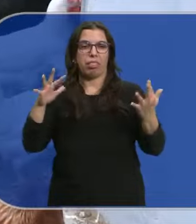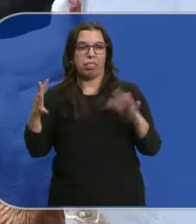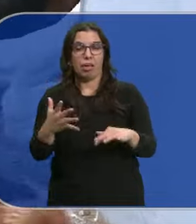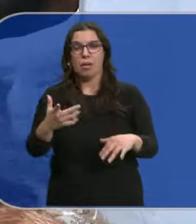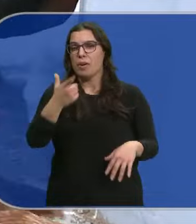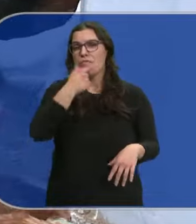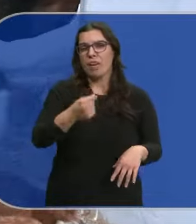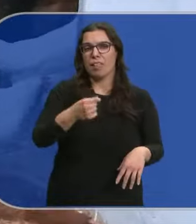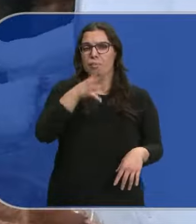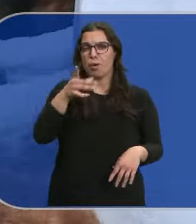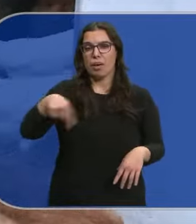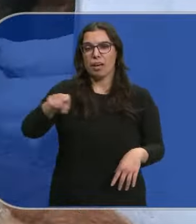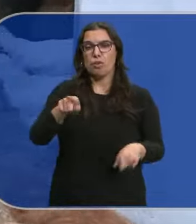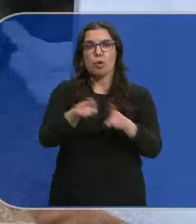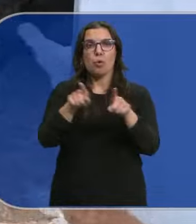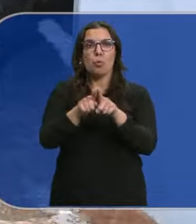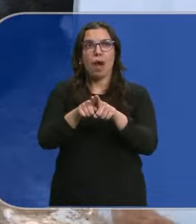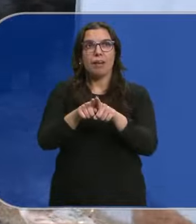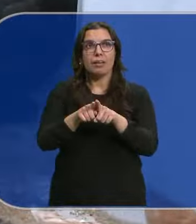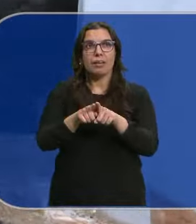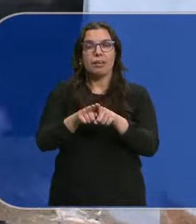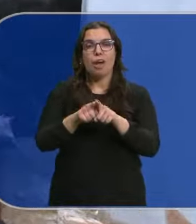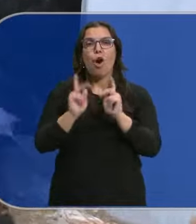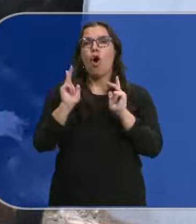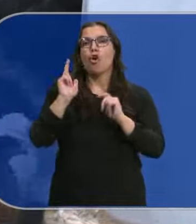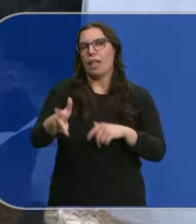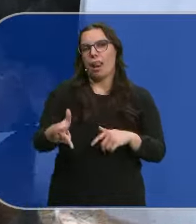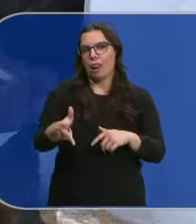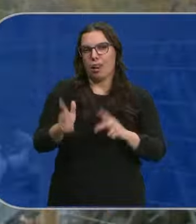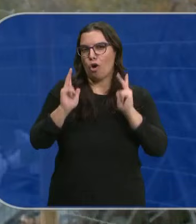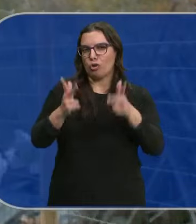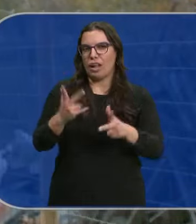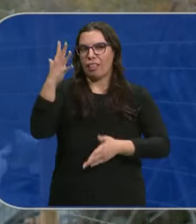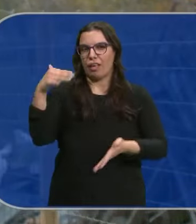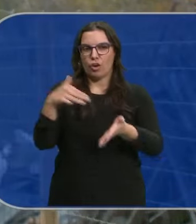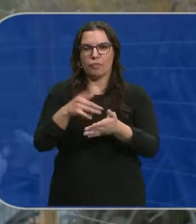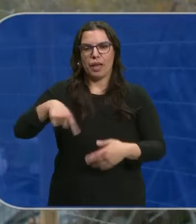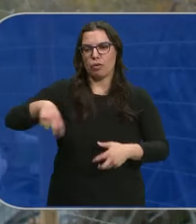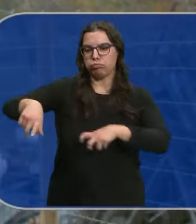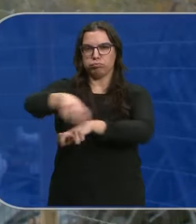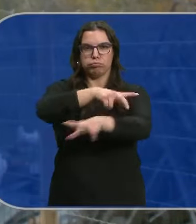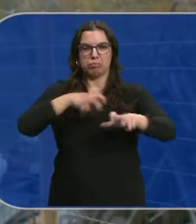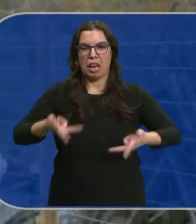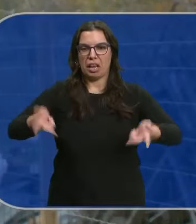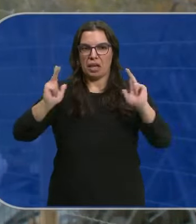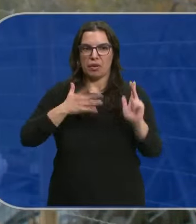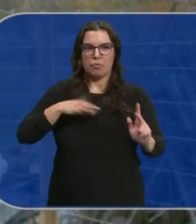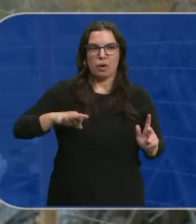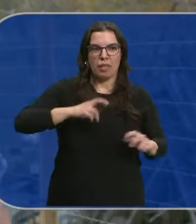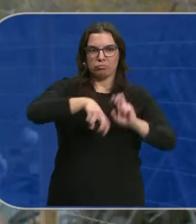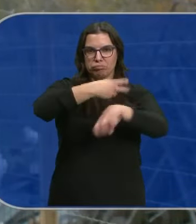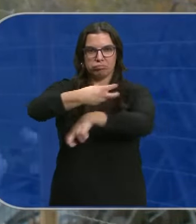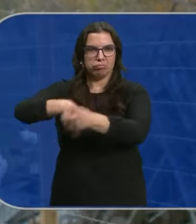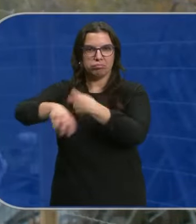más que una granja Estos hermanos Han montado Un hotel De cinco estrellas Para gallinas Pueden caminar Pueden estirarse Pueden revolcarse En la tierra